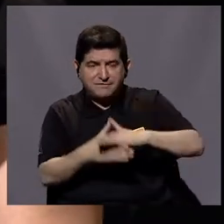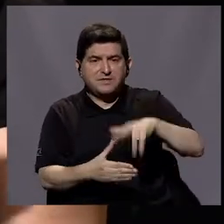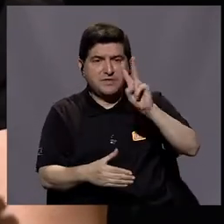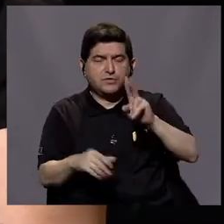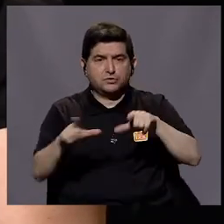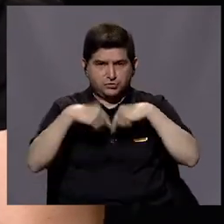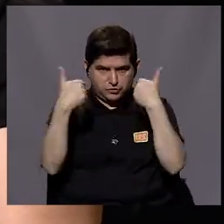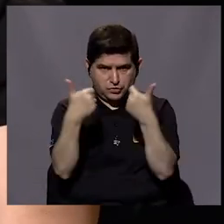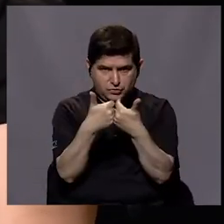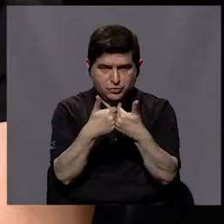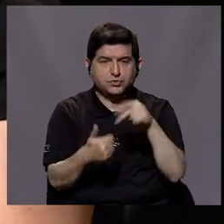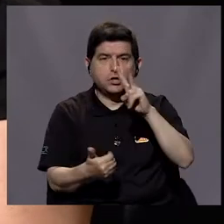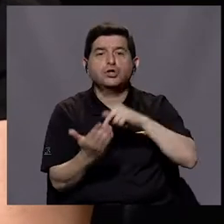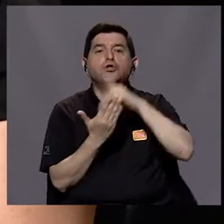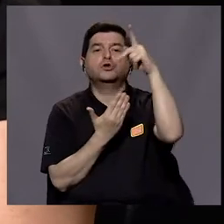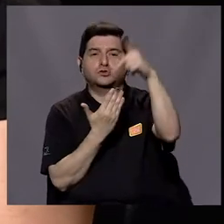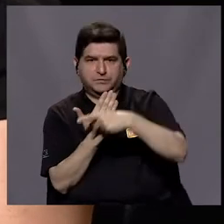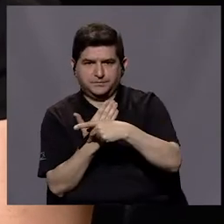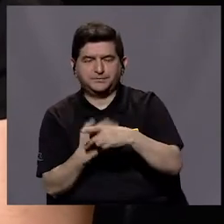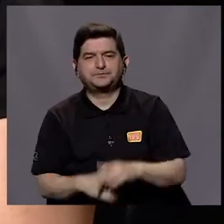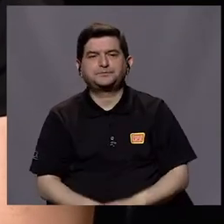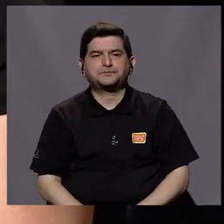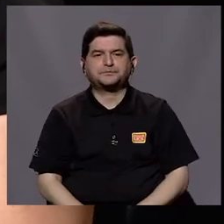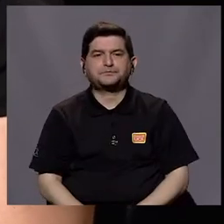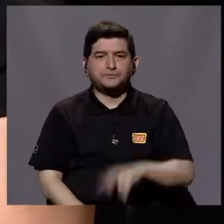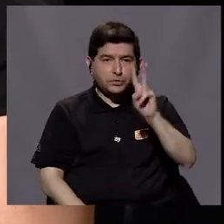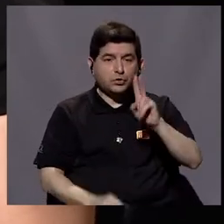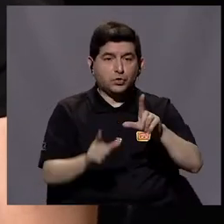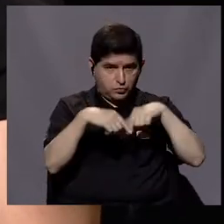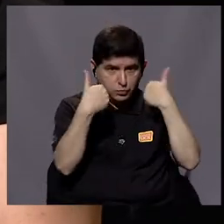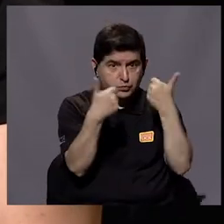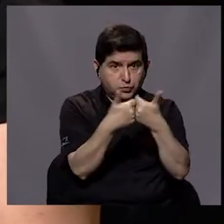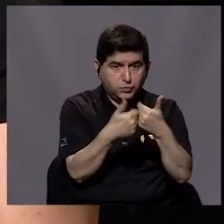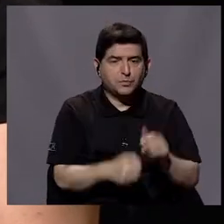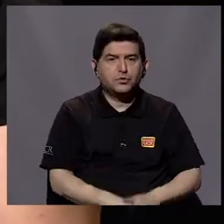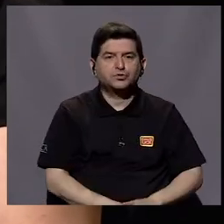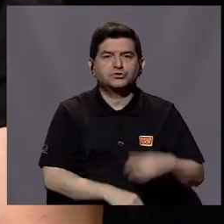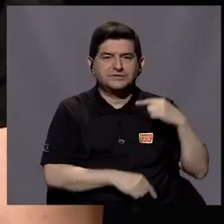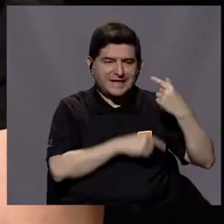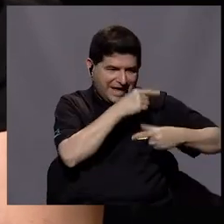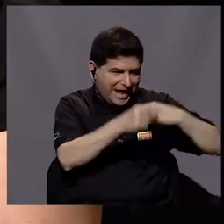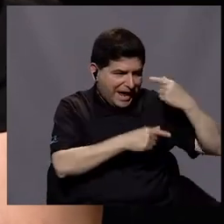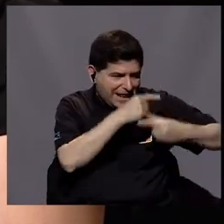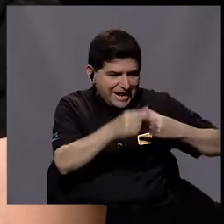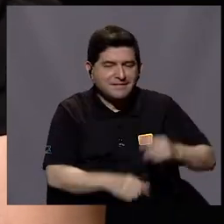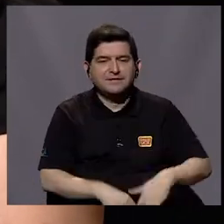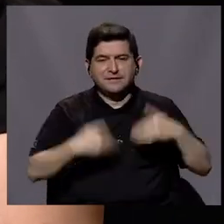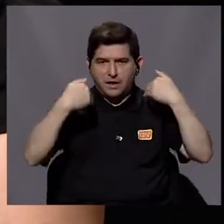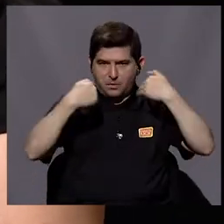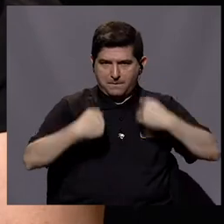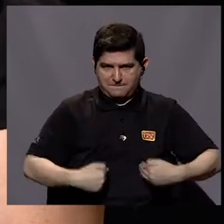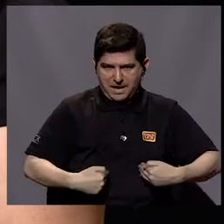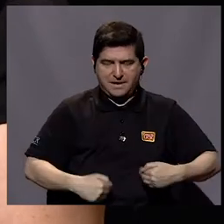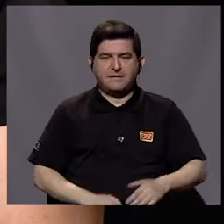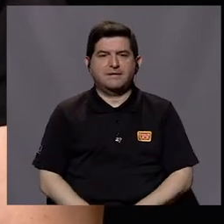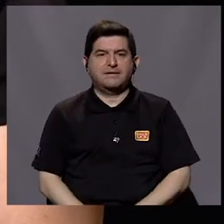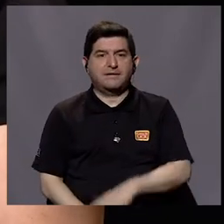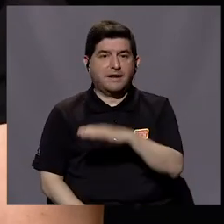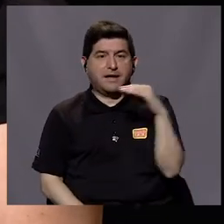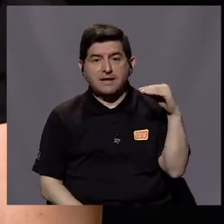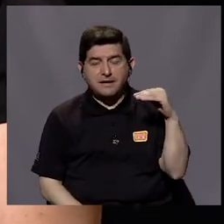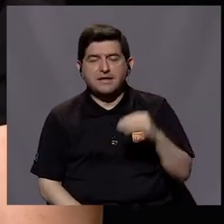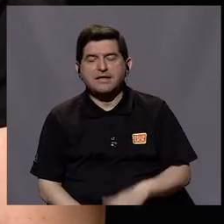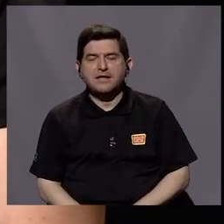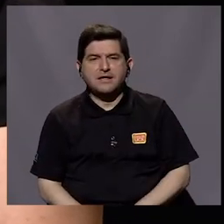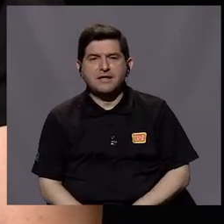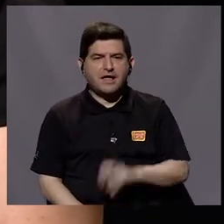divididos en dos secciones y dos programas. Las dos secciones que tenemos son genética, que es genética humana, y la otra